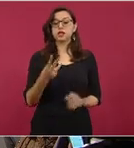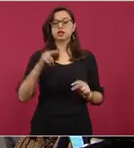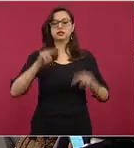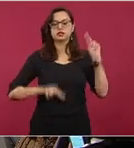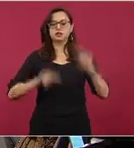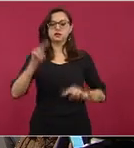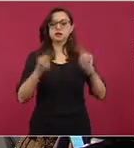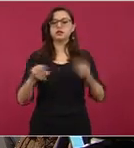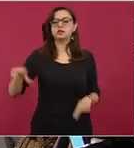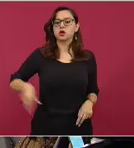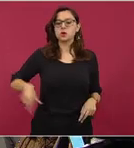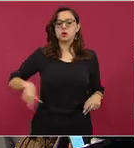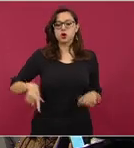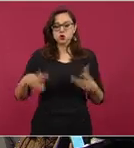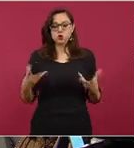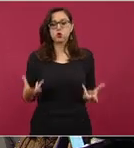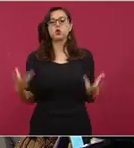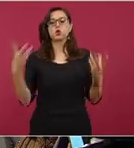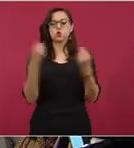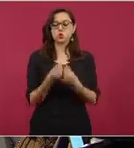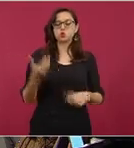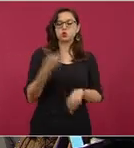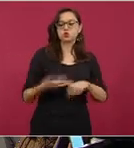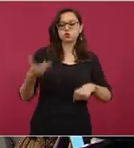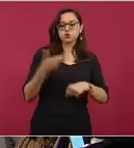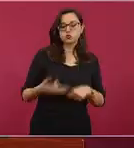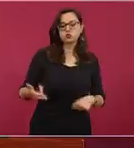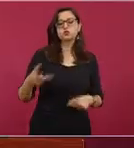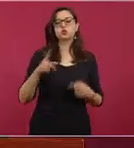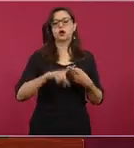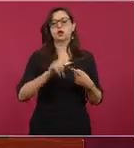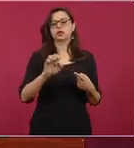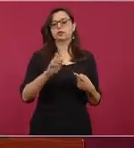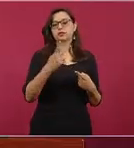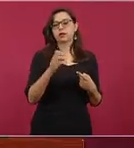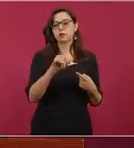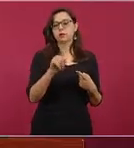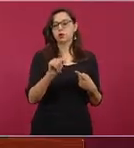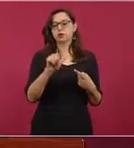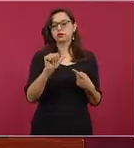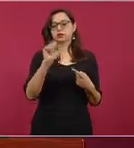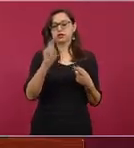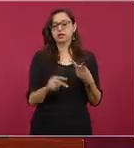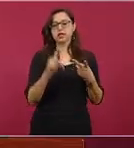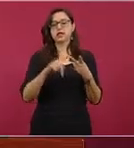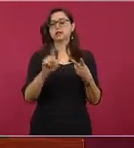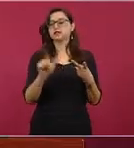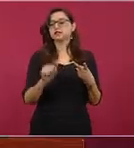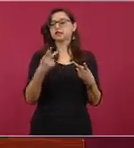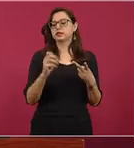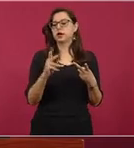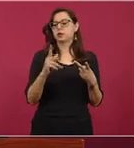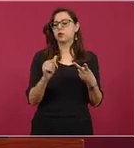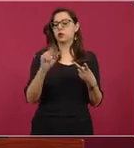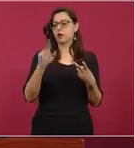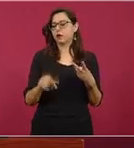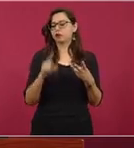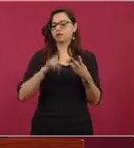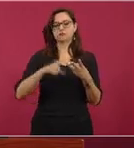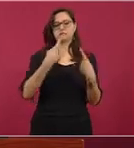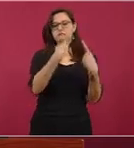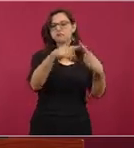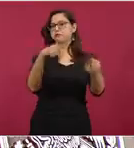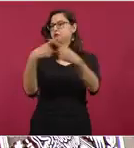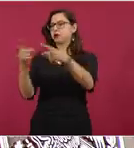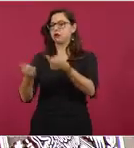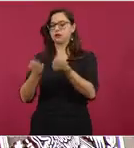de decisiones conjuntas, tanto en Tepoztlán, en Zapopan y en todos los trabajos que nos encomienda el señor presidente.